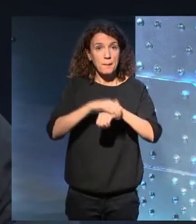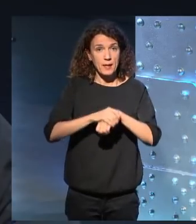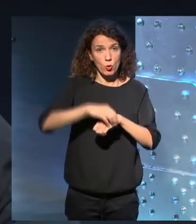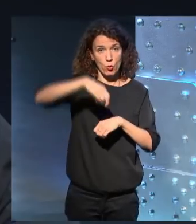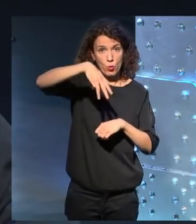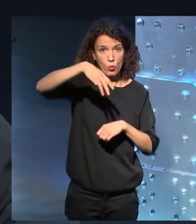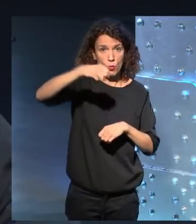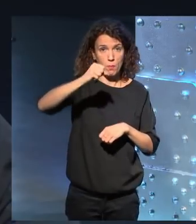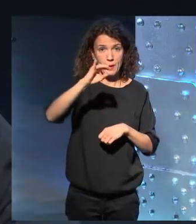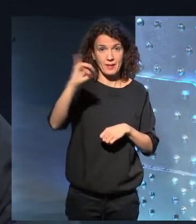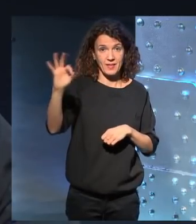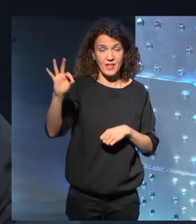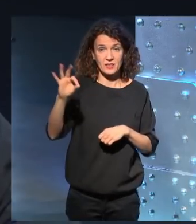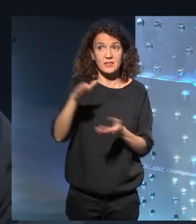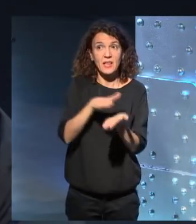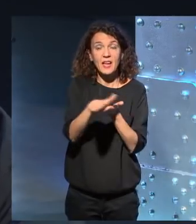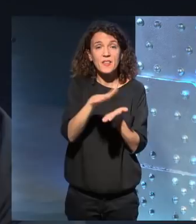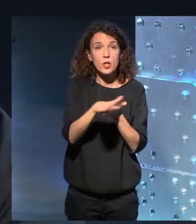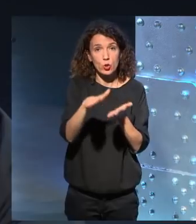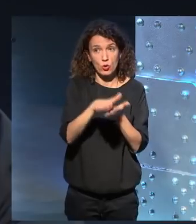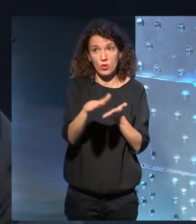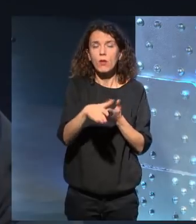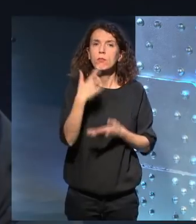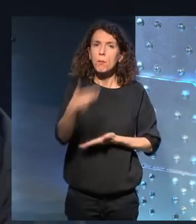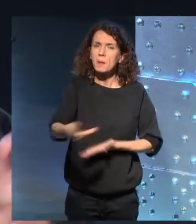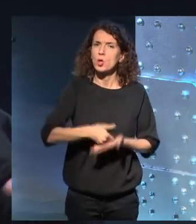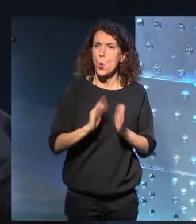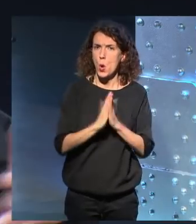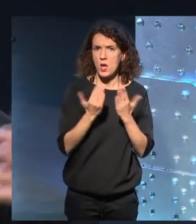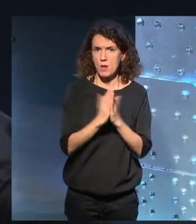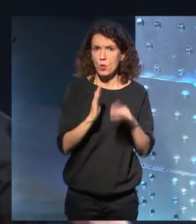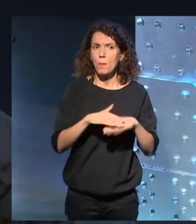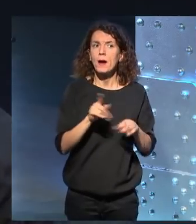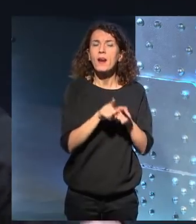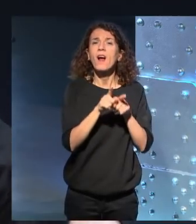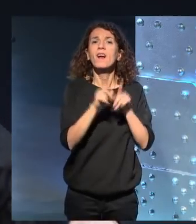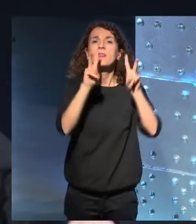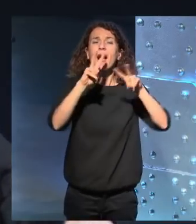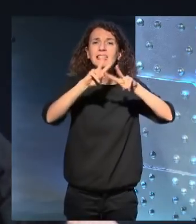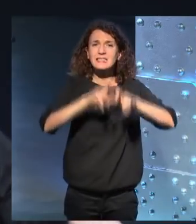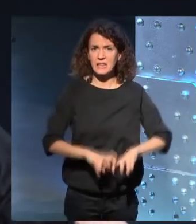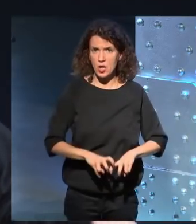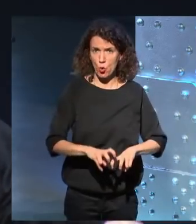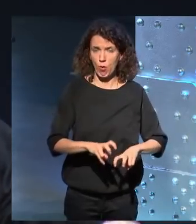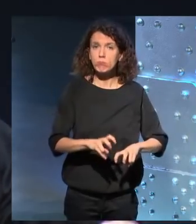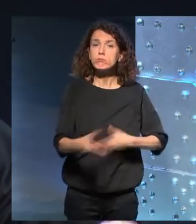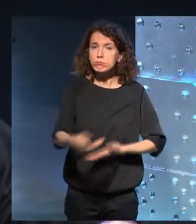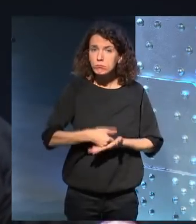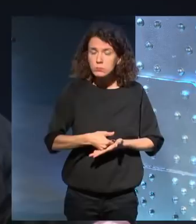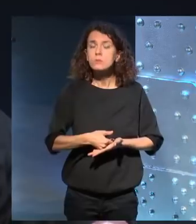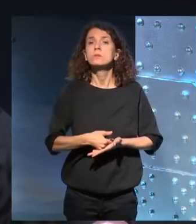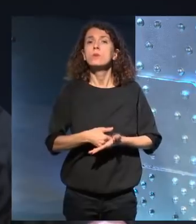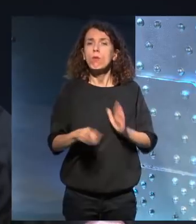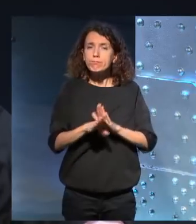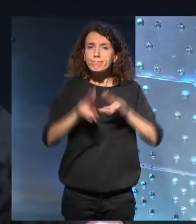Matías, de la editorial Diego Portales, me pidió un libro para esta colección de ensayos que estaba haciendo, que sigue